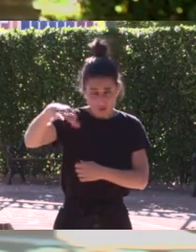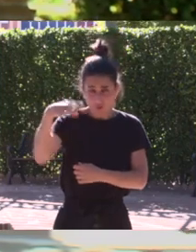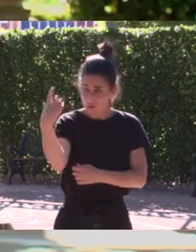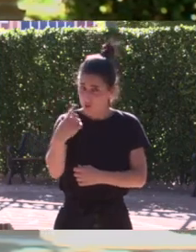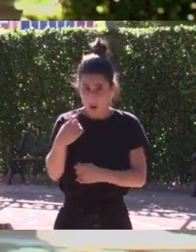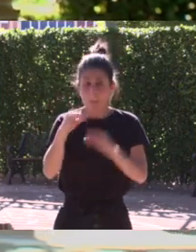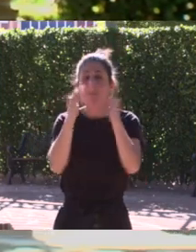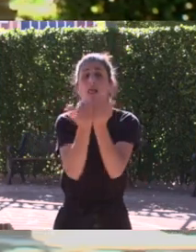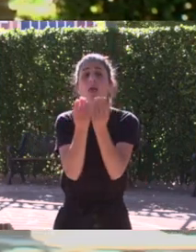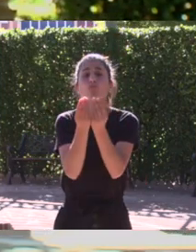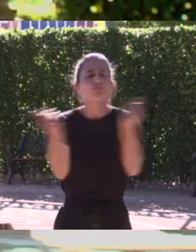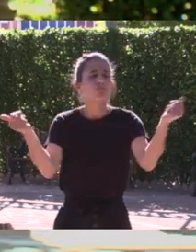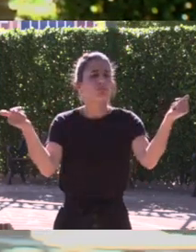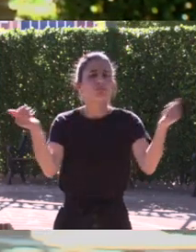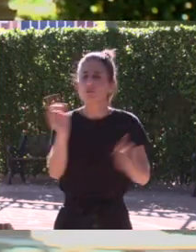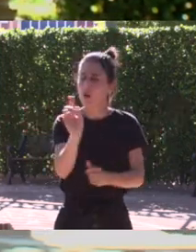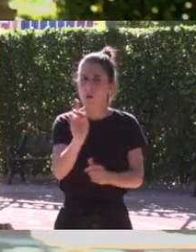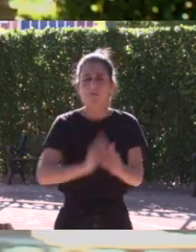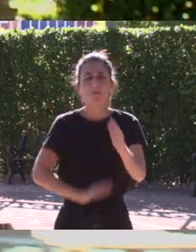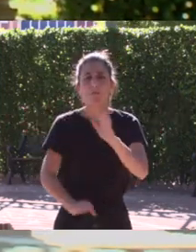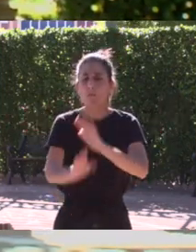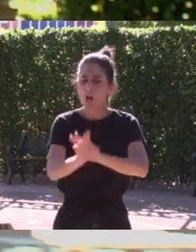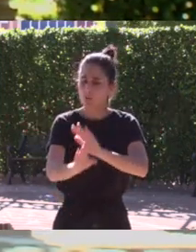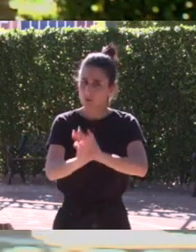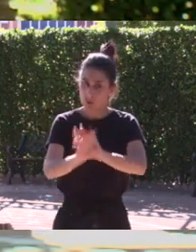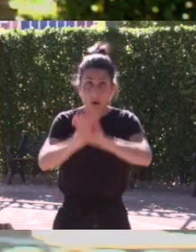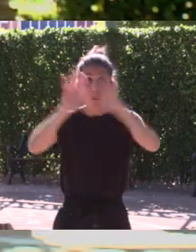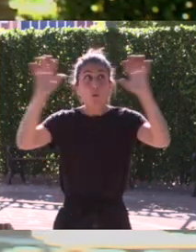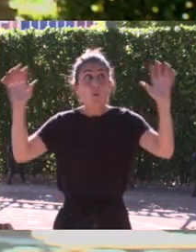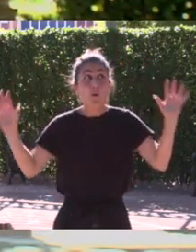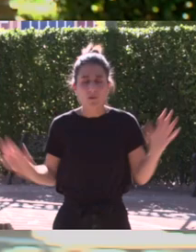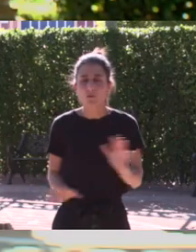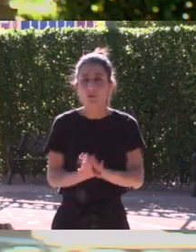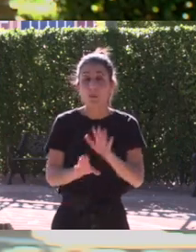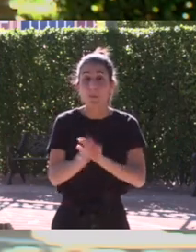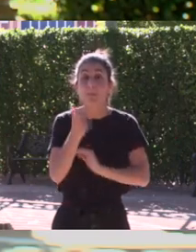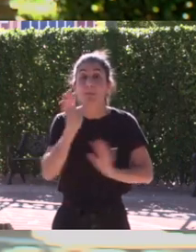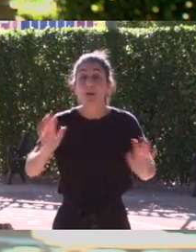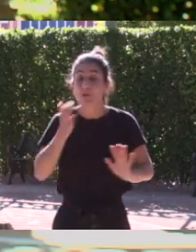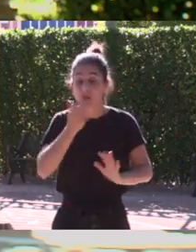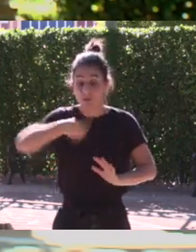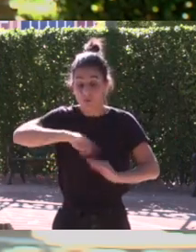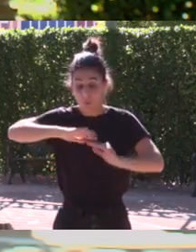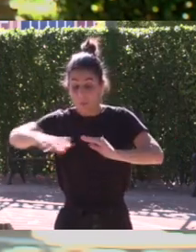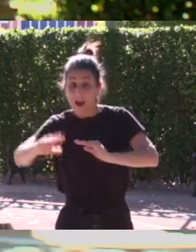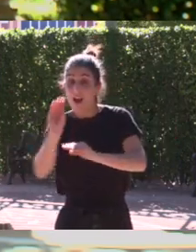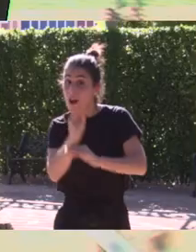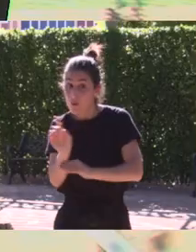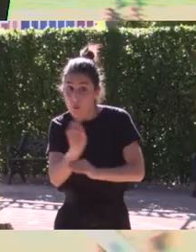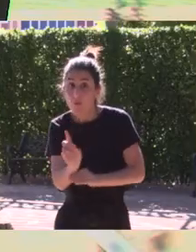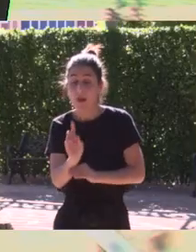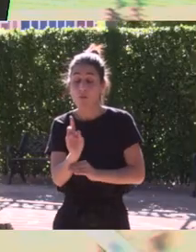el planeta no se va a extinguir va a seguir viviendo en este universo pero nosotros si no salvamos el mar